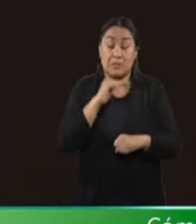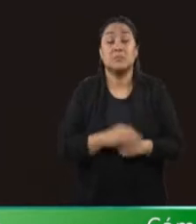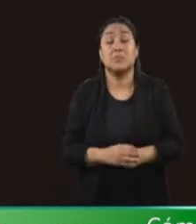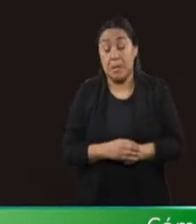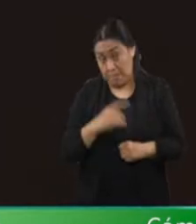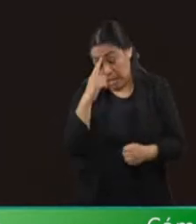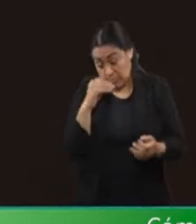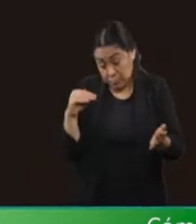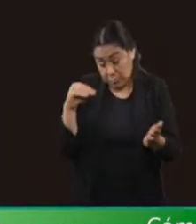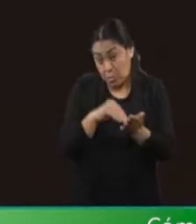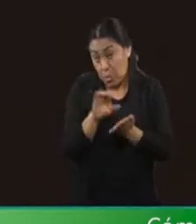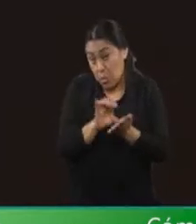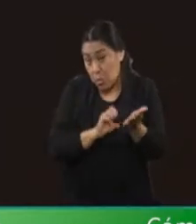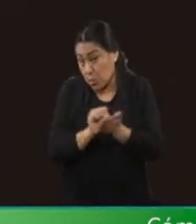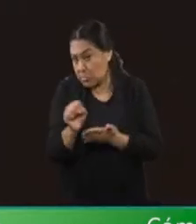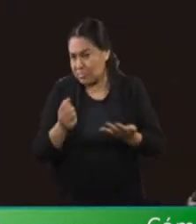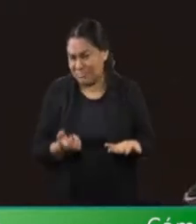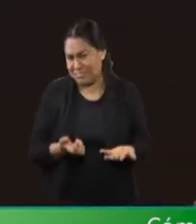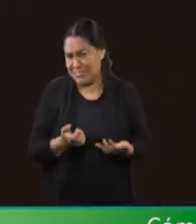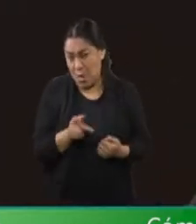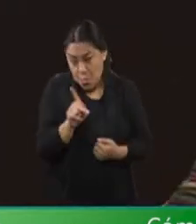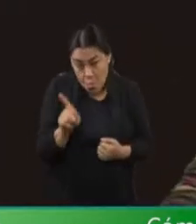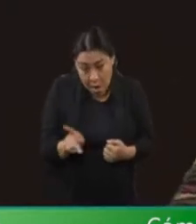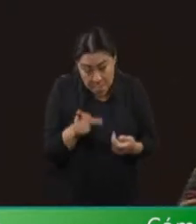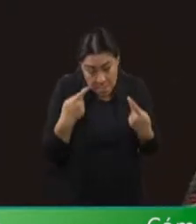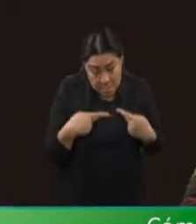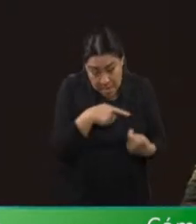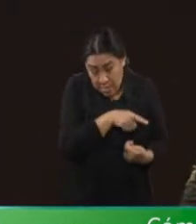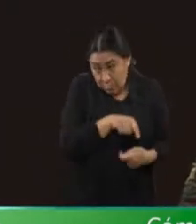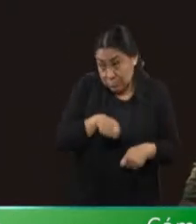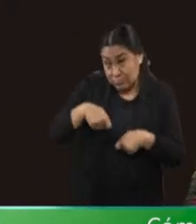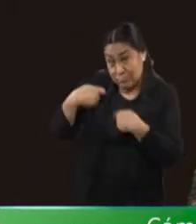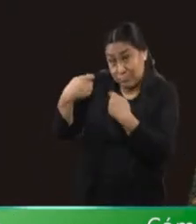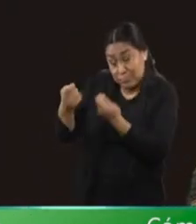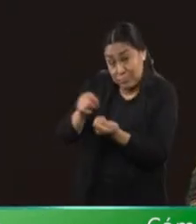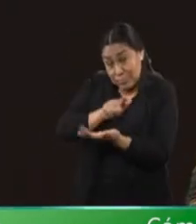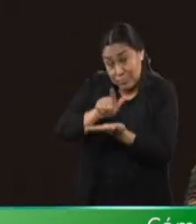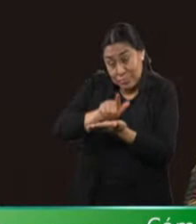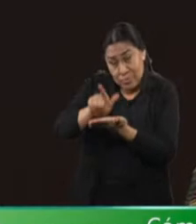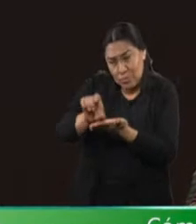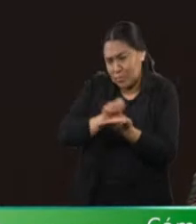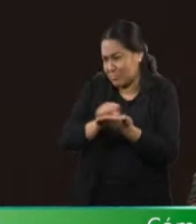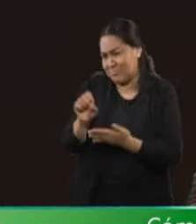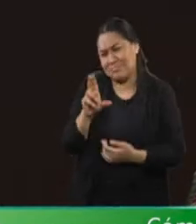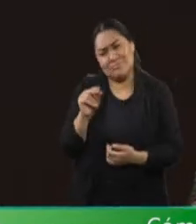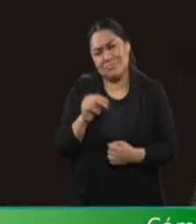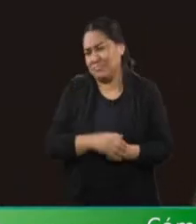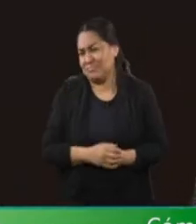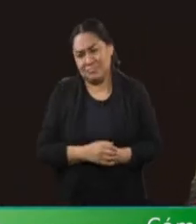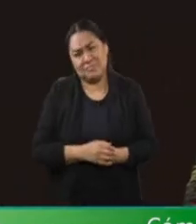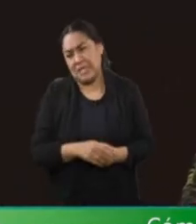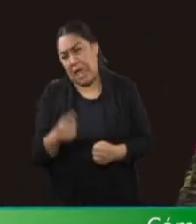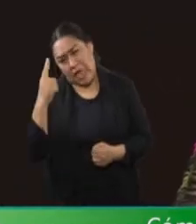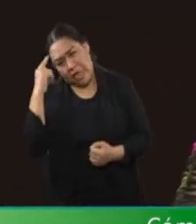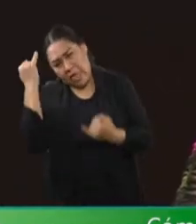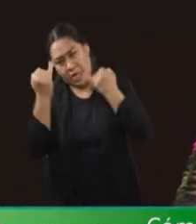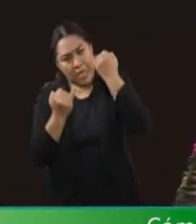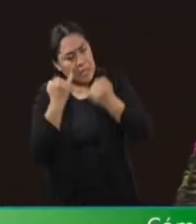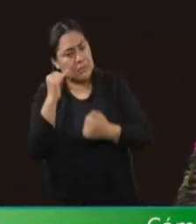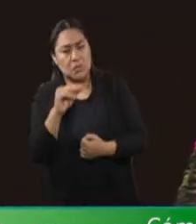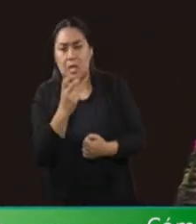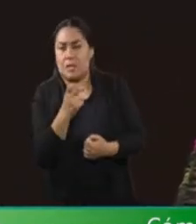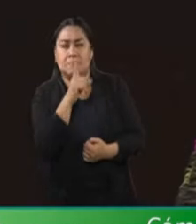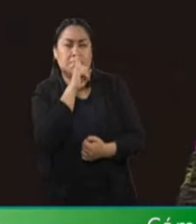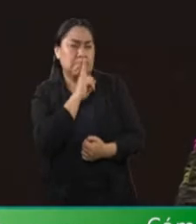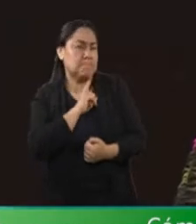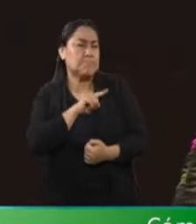tener reforma constitucional. El pueblo no les dio reforma constitucional, no se engañen ustedes solos, una mentira